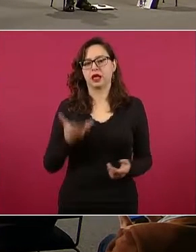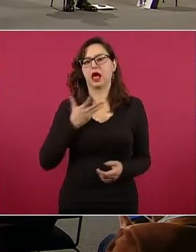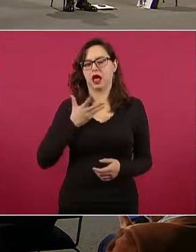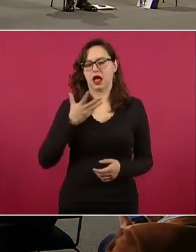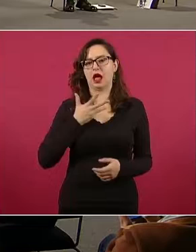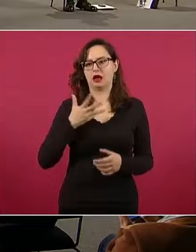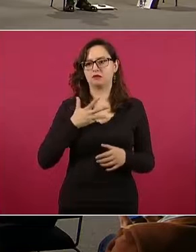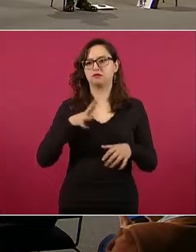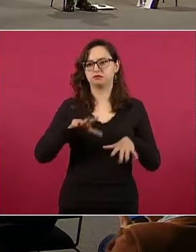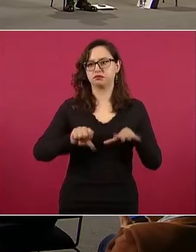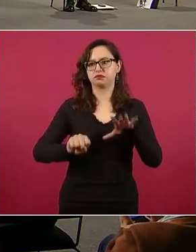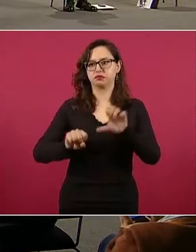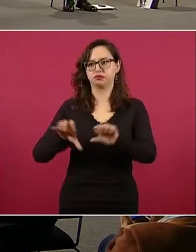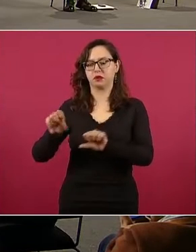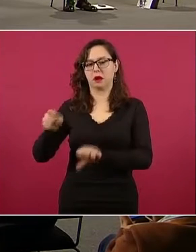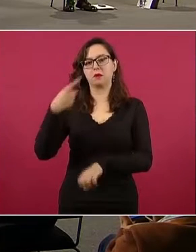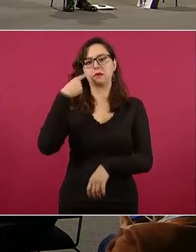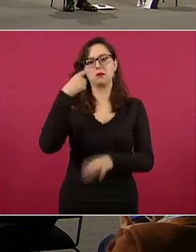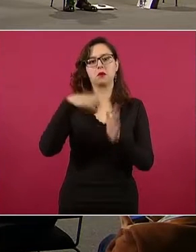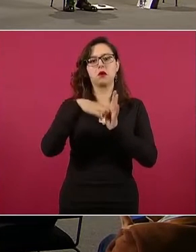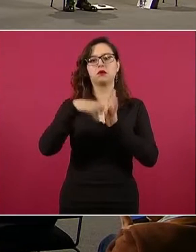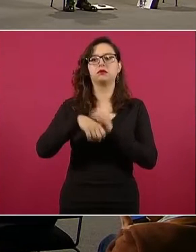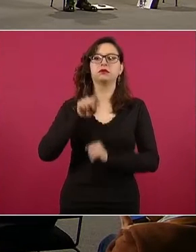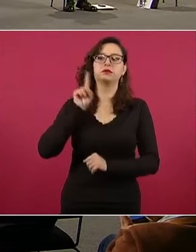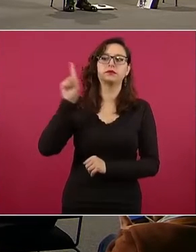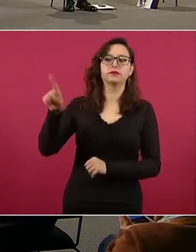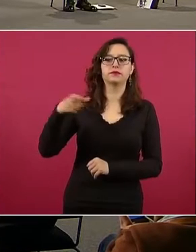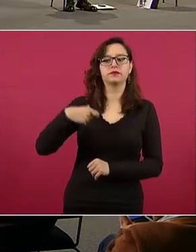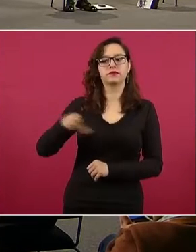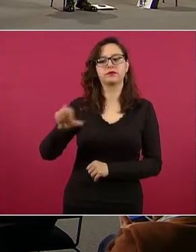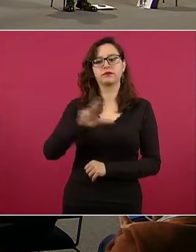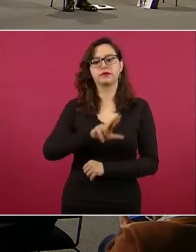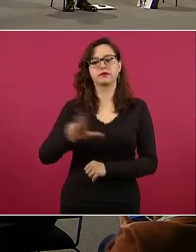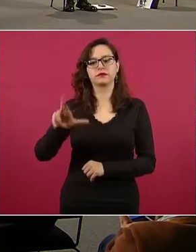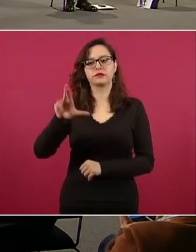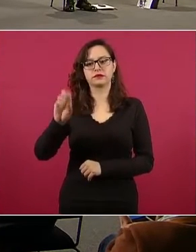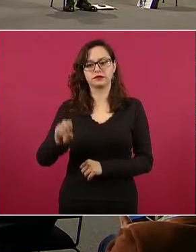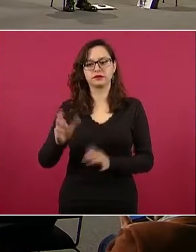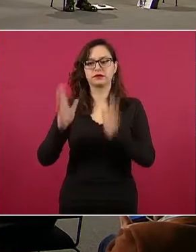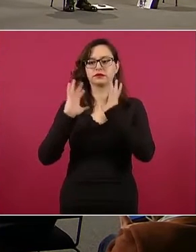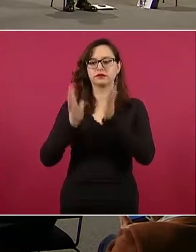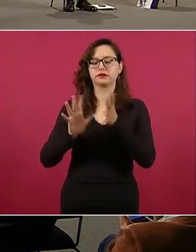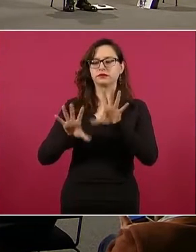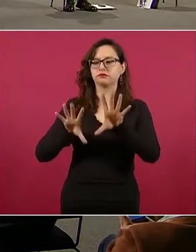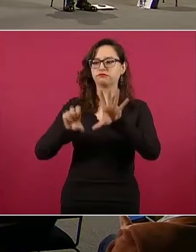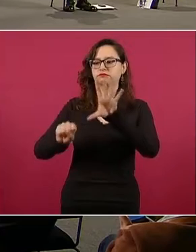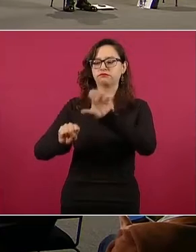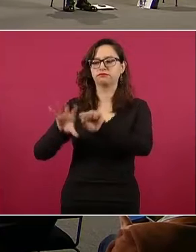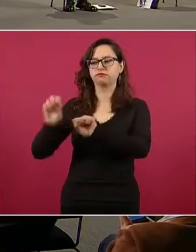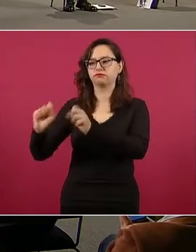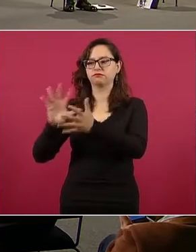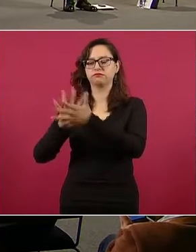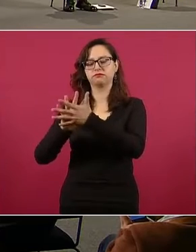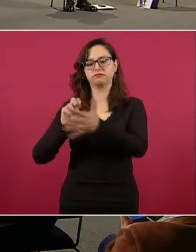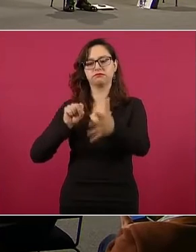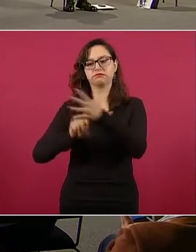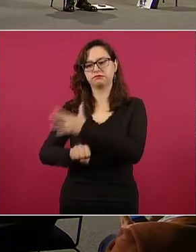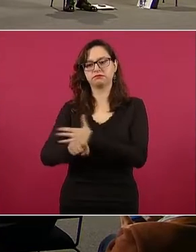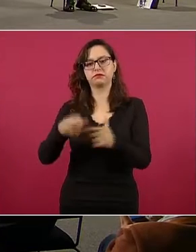de Quintana Roo, donde la Fiscalía General de Justicia logró vincular a proceso a diferentes